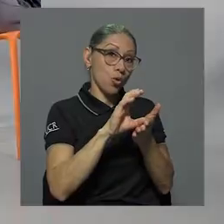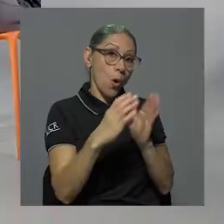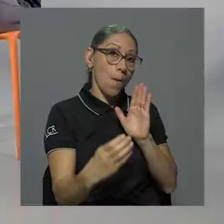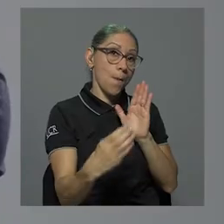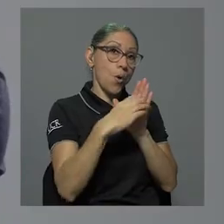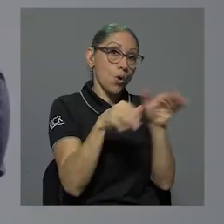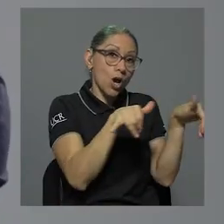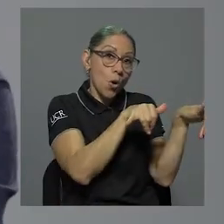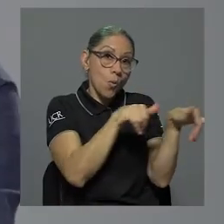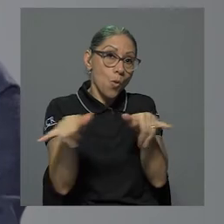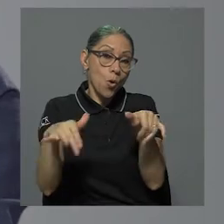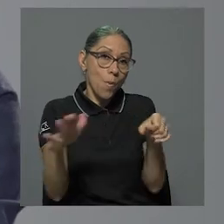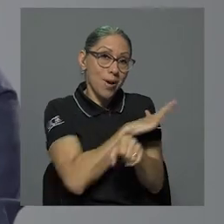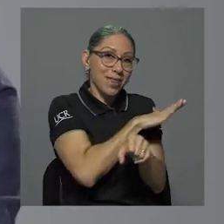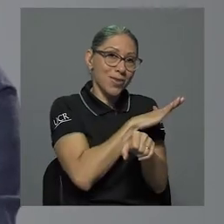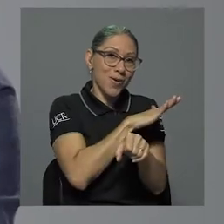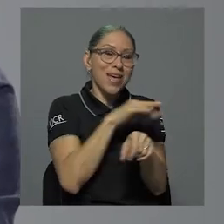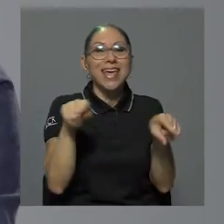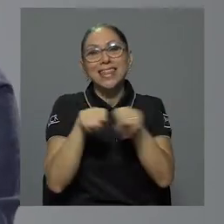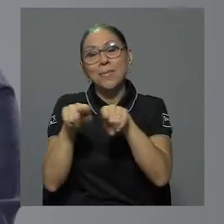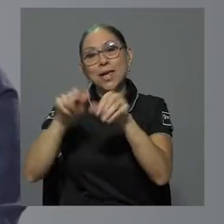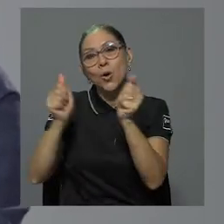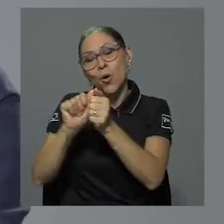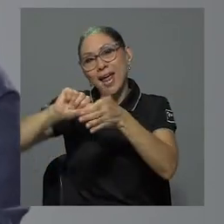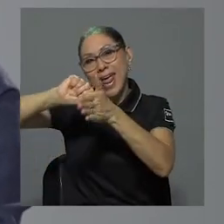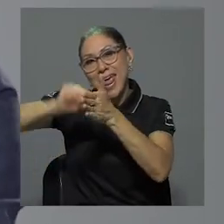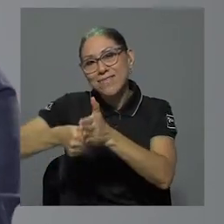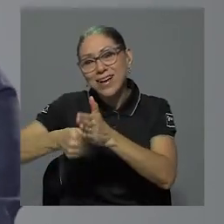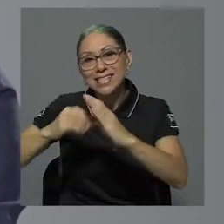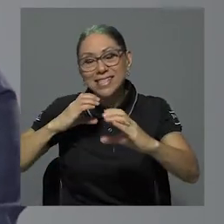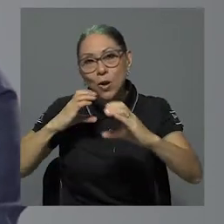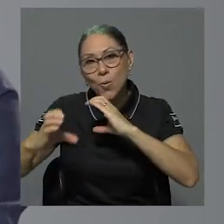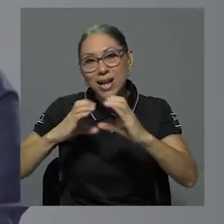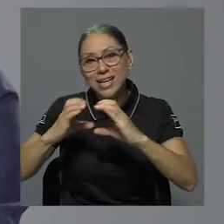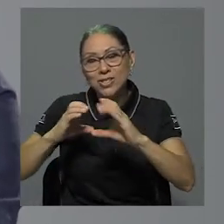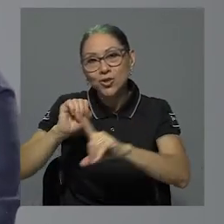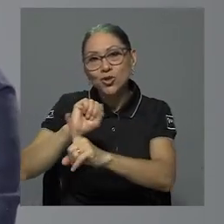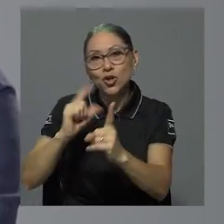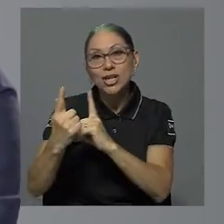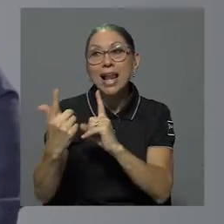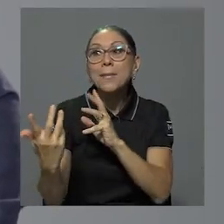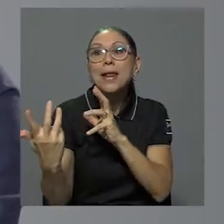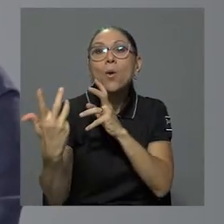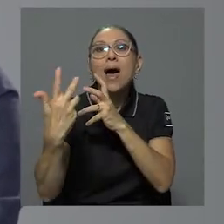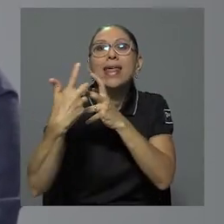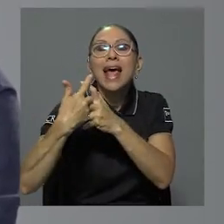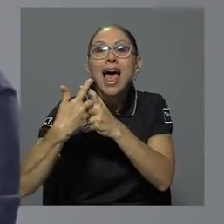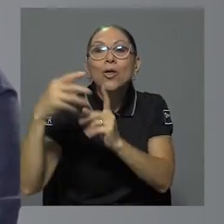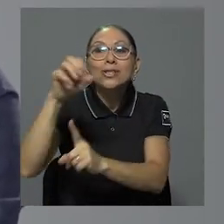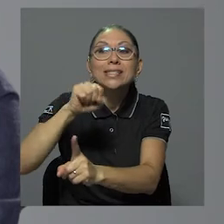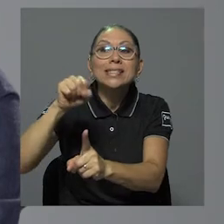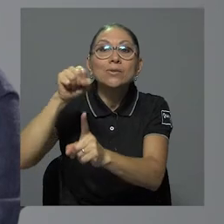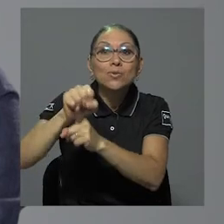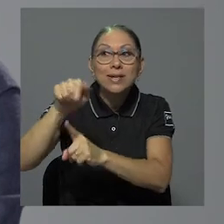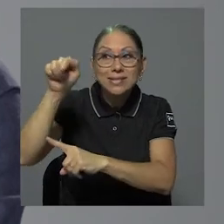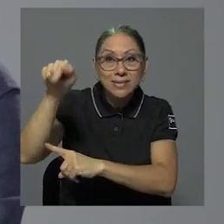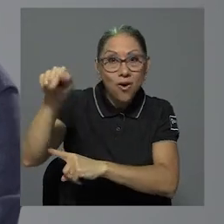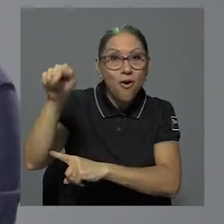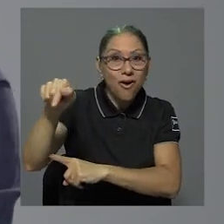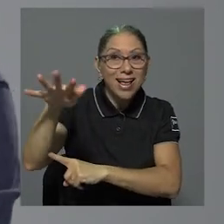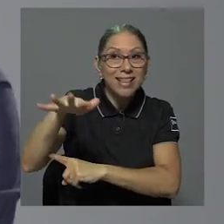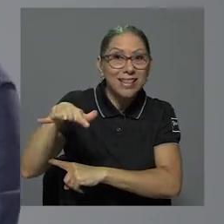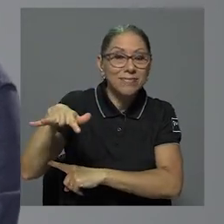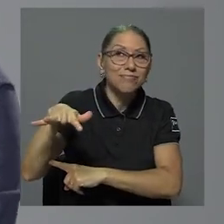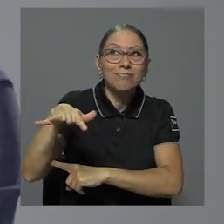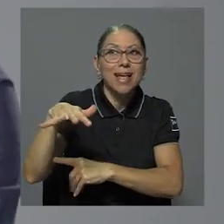a desarrollar el énfasis de comunicación social, pero, digamos, adecuado a las realidades propias de los y las comunicadoras en